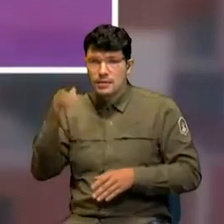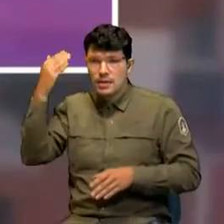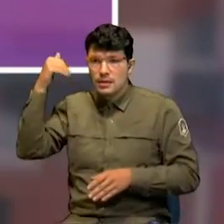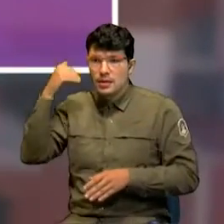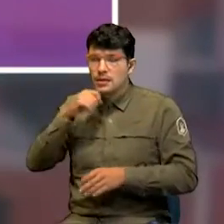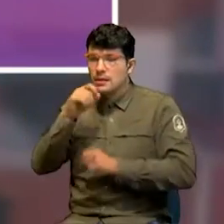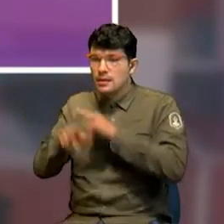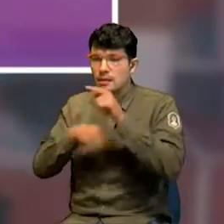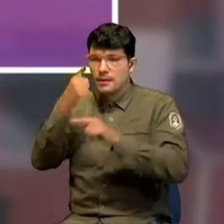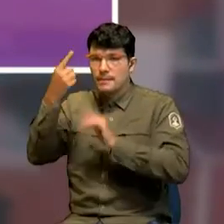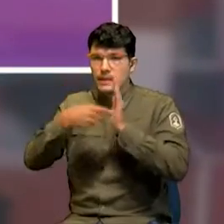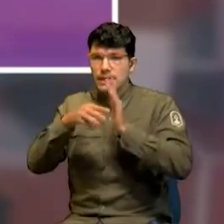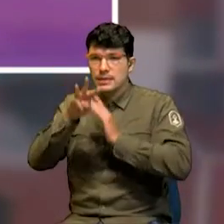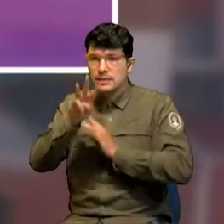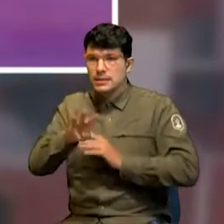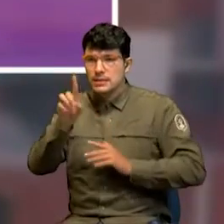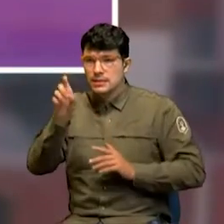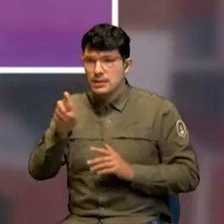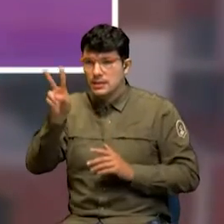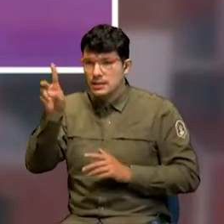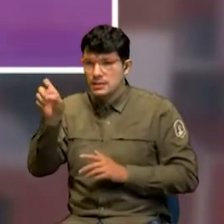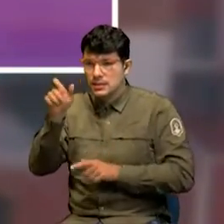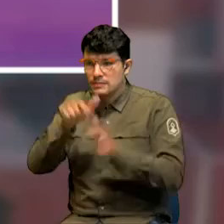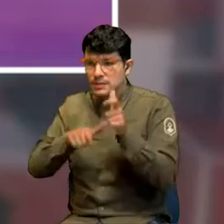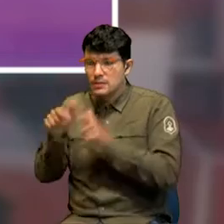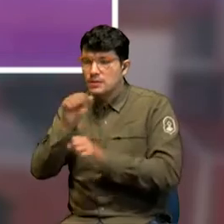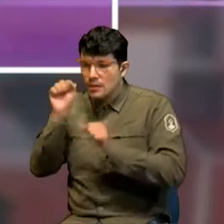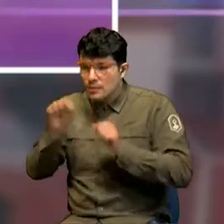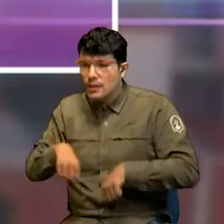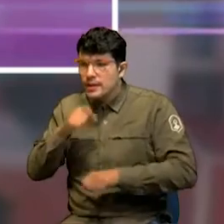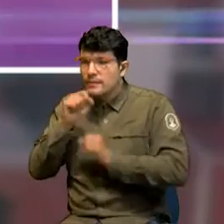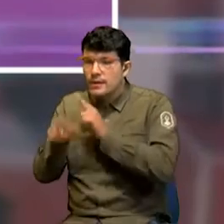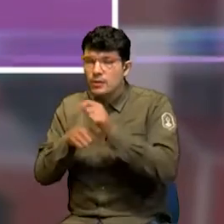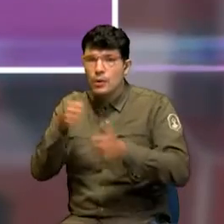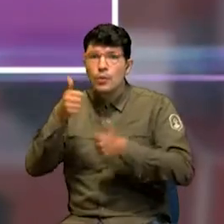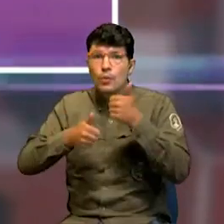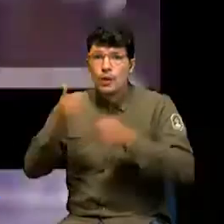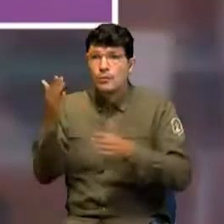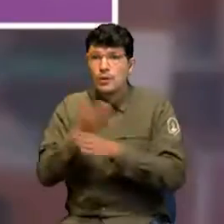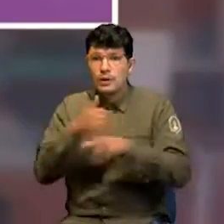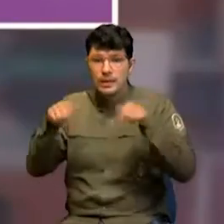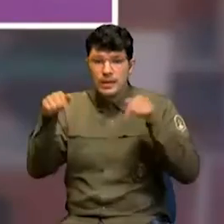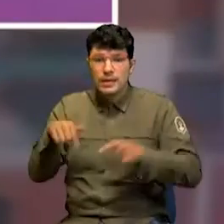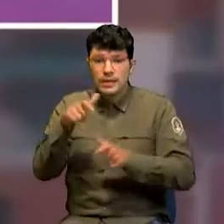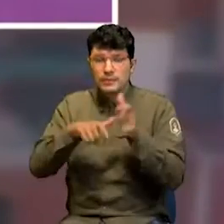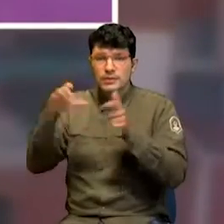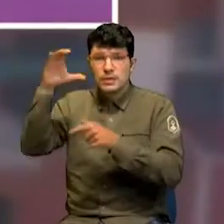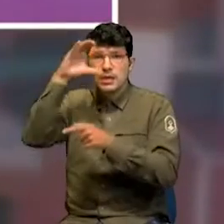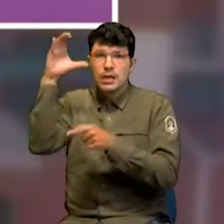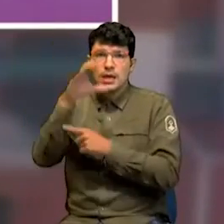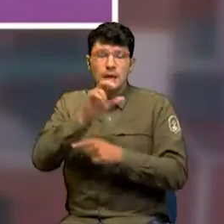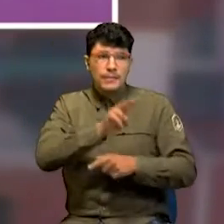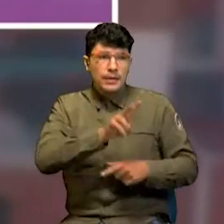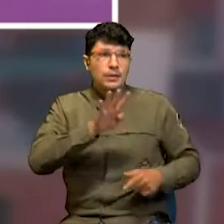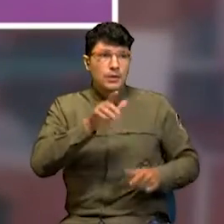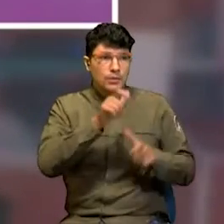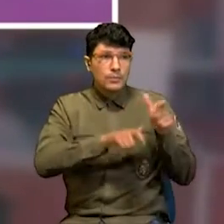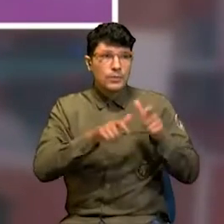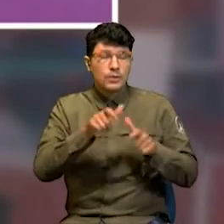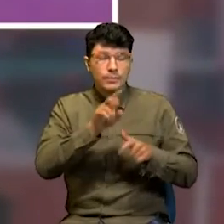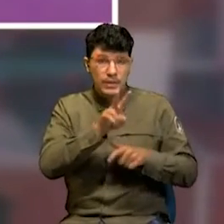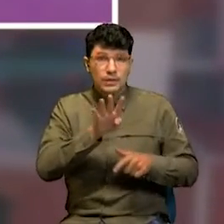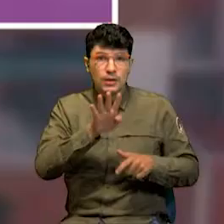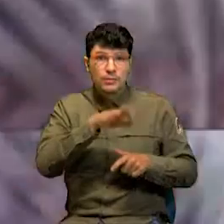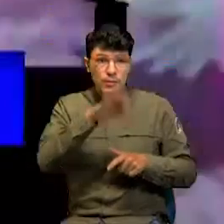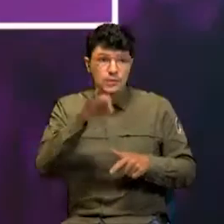.663 personas en el país para preguntar cuál es el mayor problema de los colombianos. El 24% respondió situación